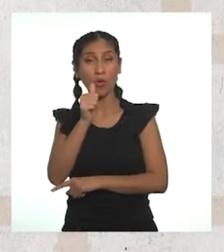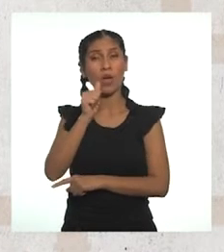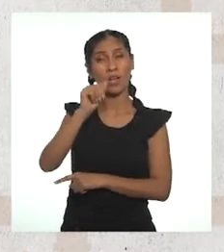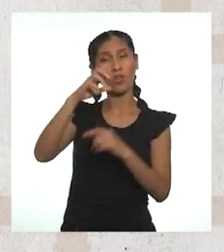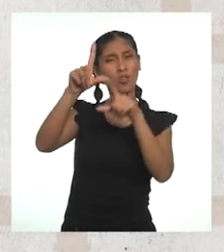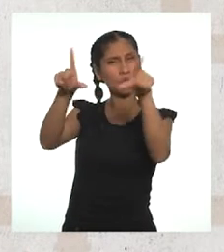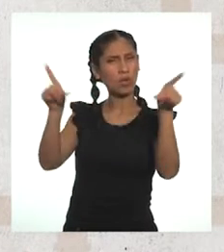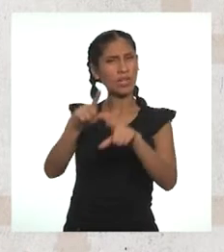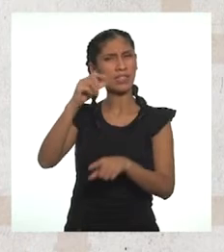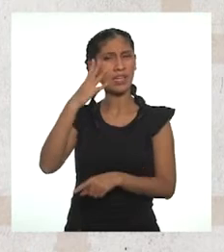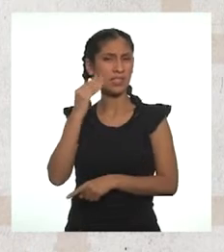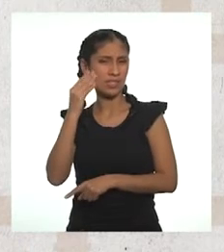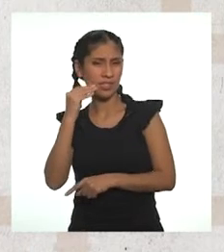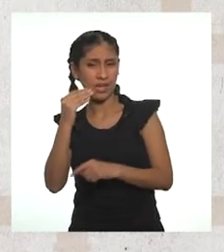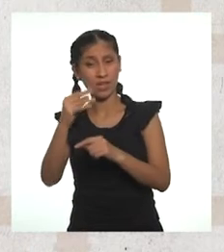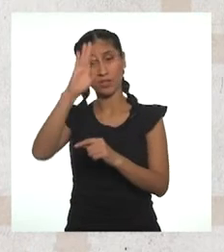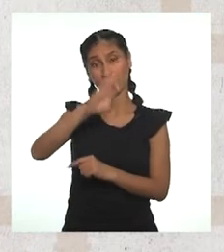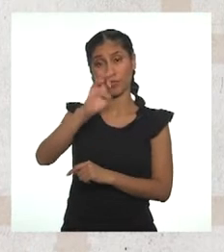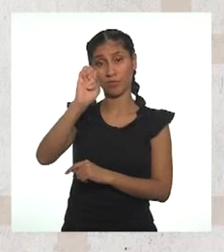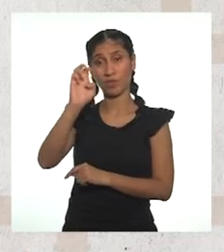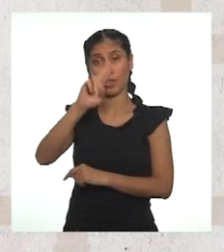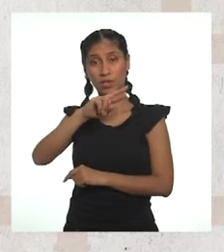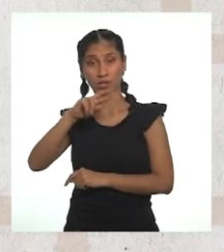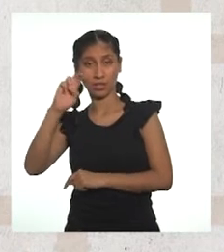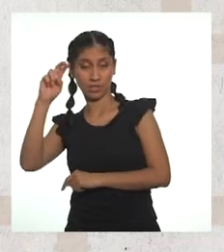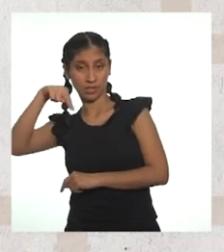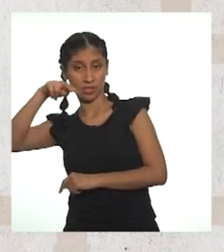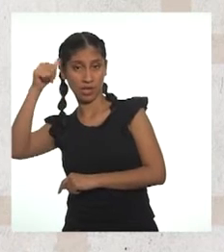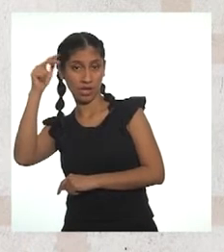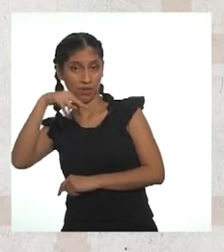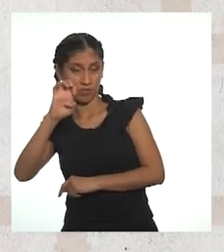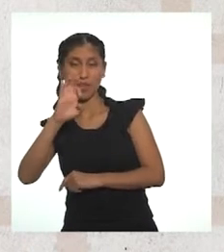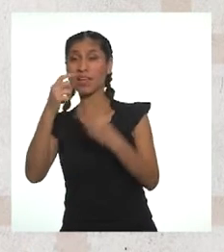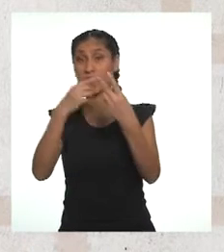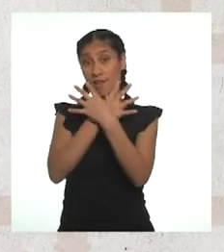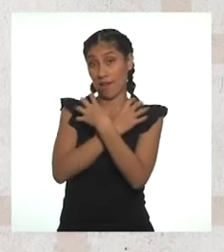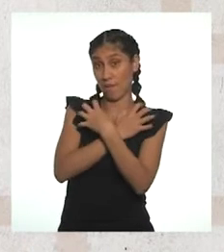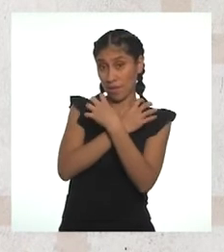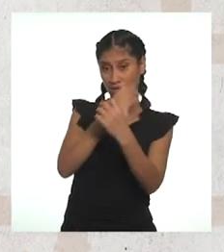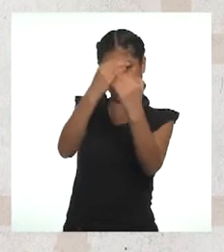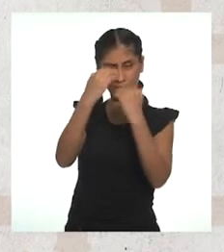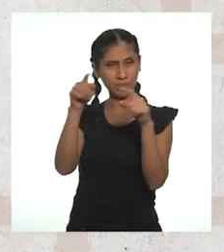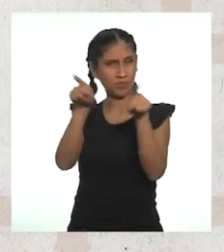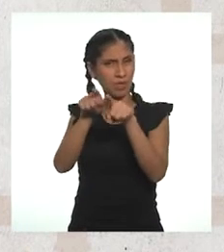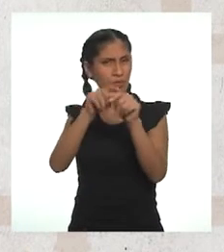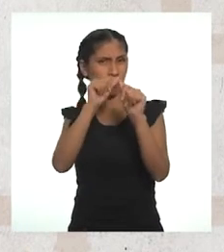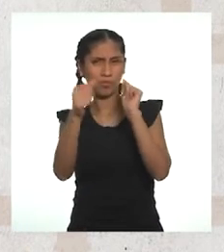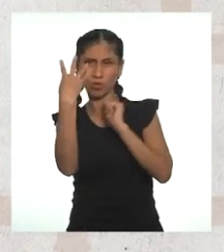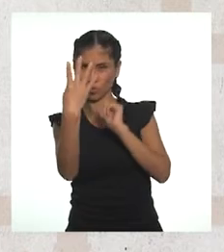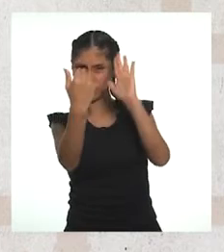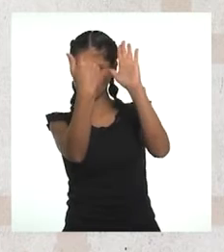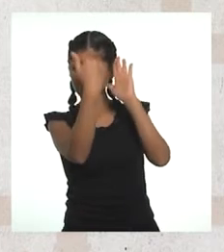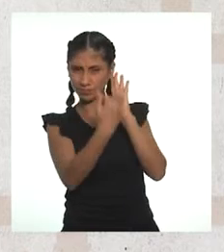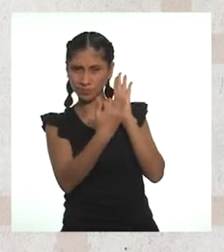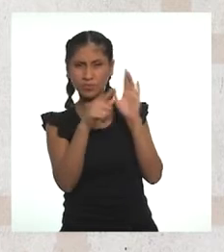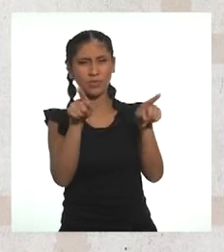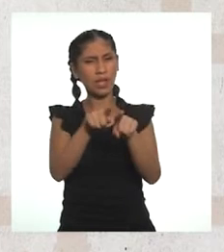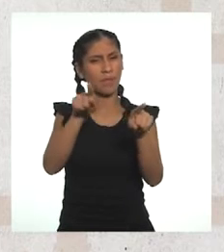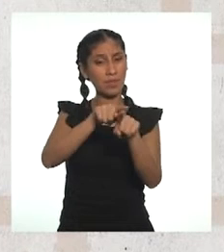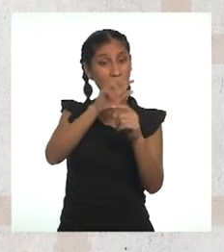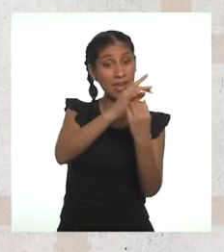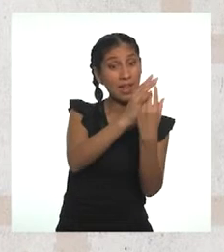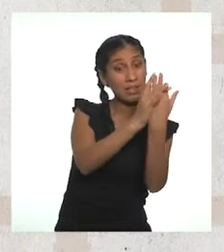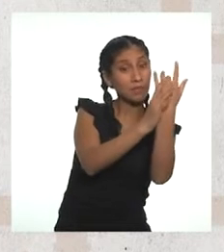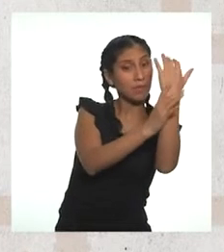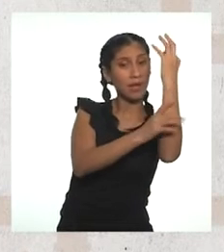Lambayeque y Ferreñafe. También incluye cuatro, las plantas de tratamiento de aguas